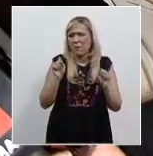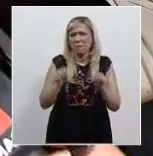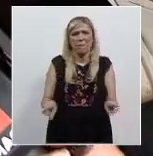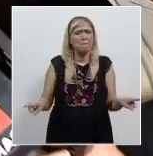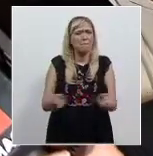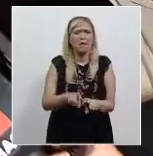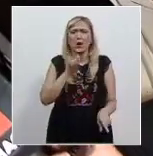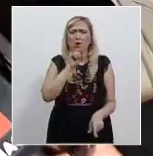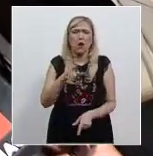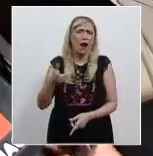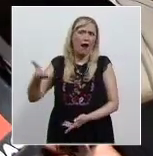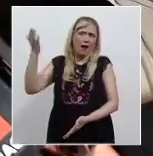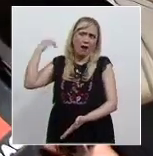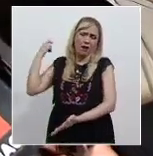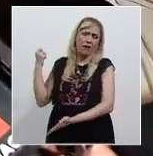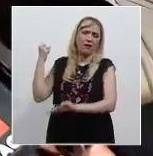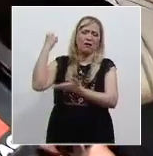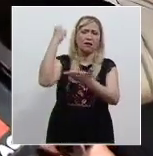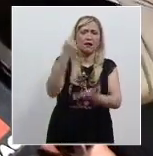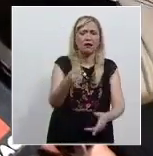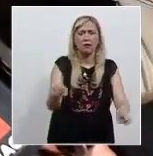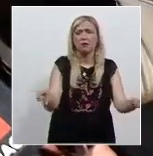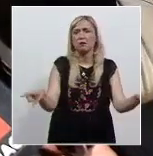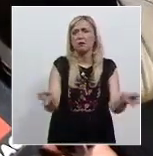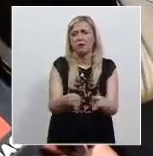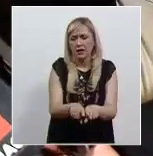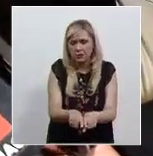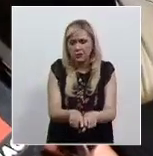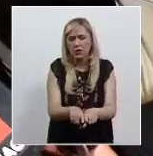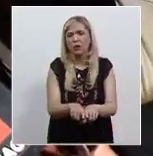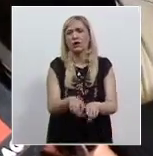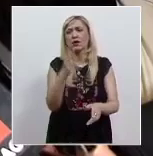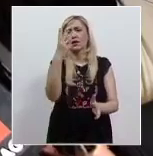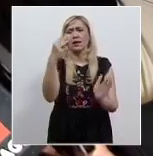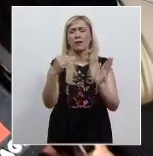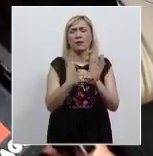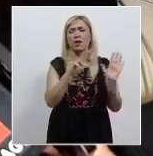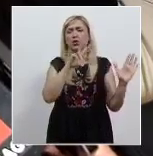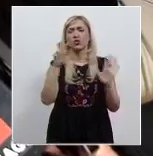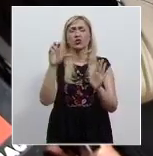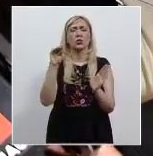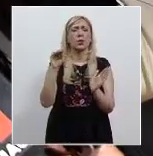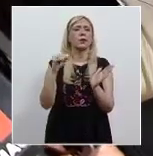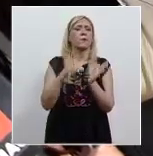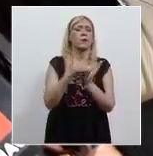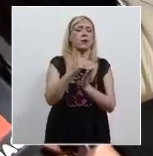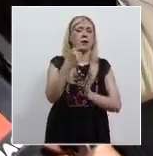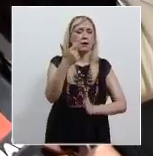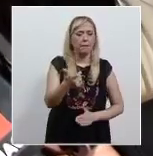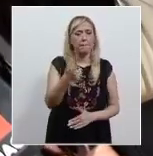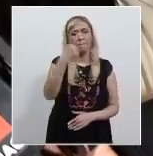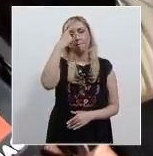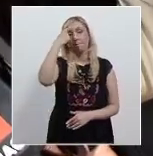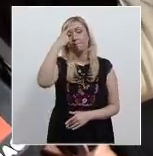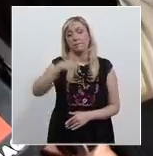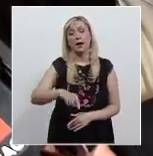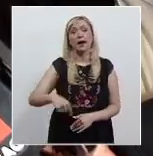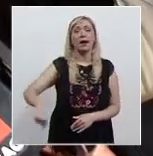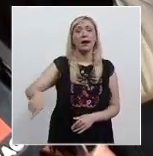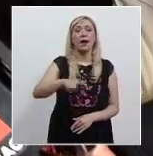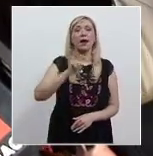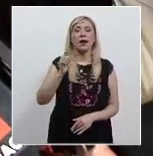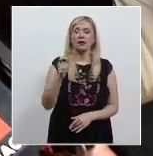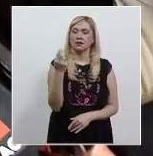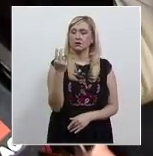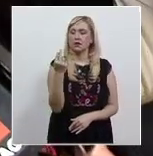presupuesto, el mismo monto en términos nominales, 3 mil 890 millones de pesos. En términos reales, es